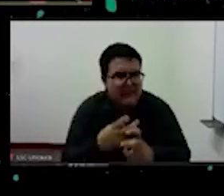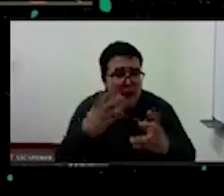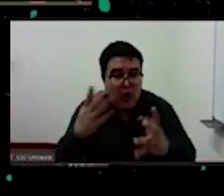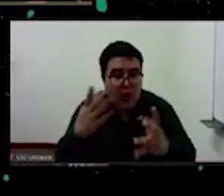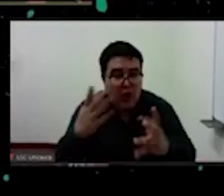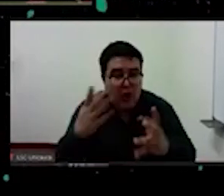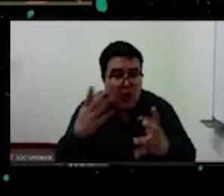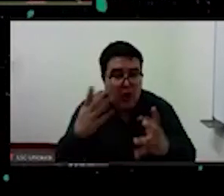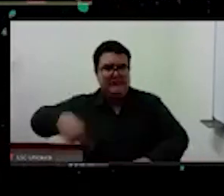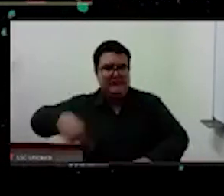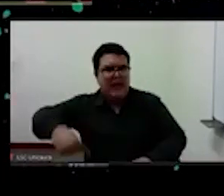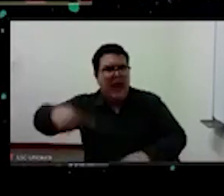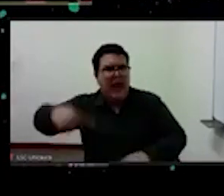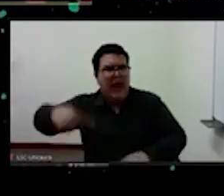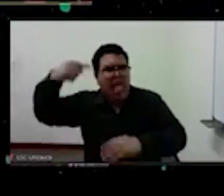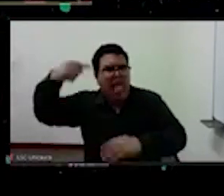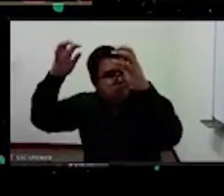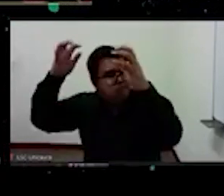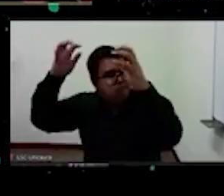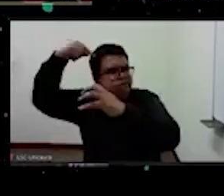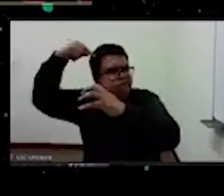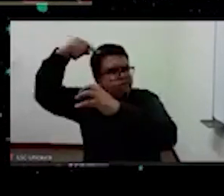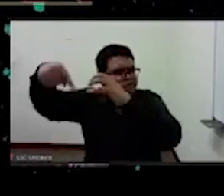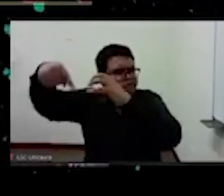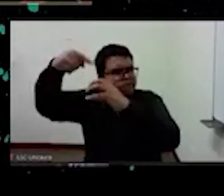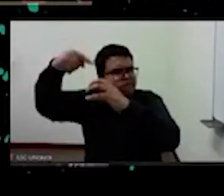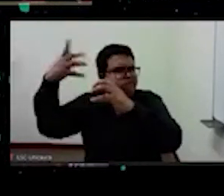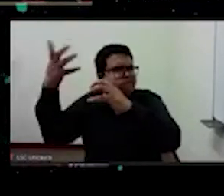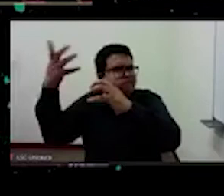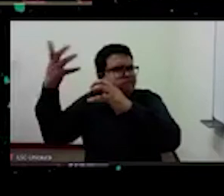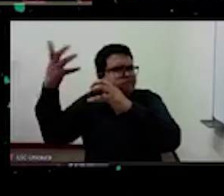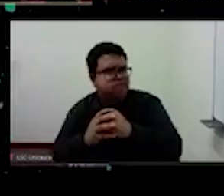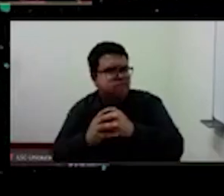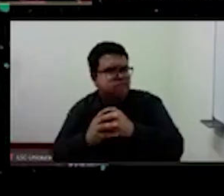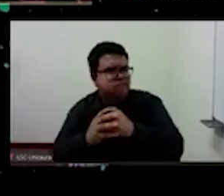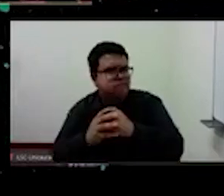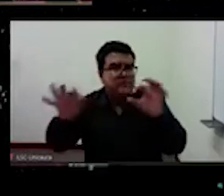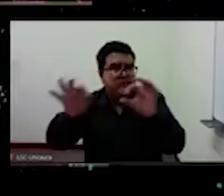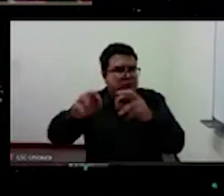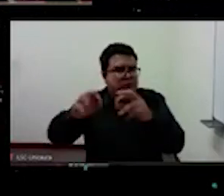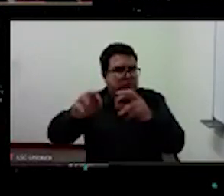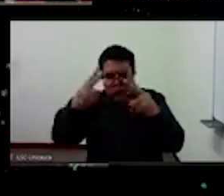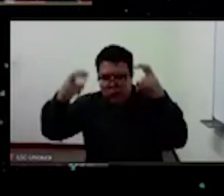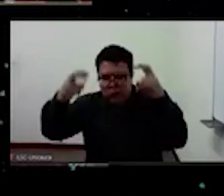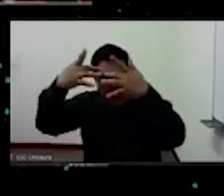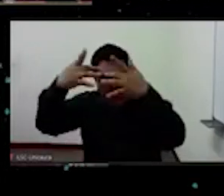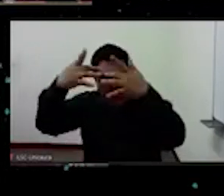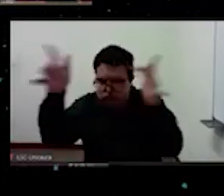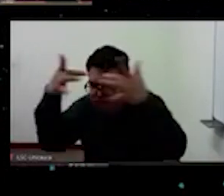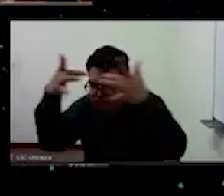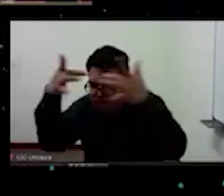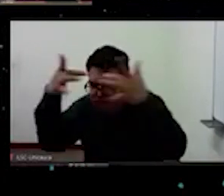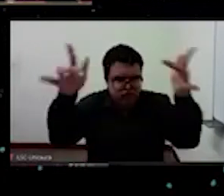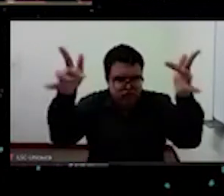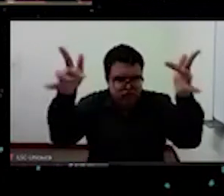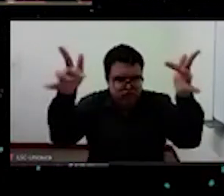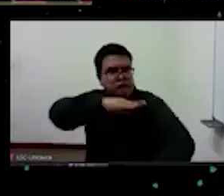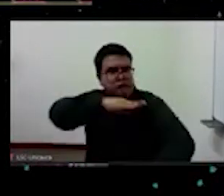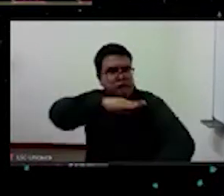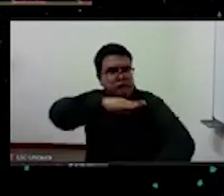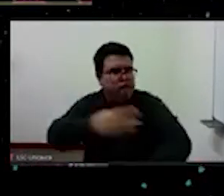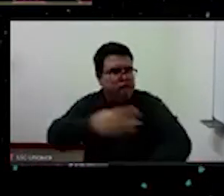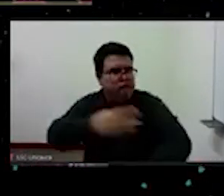tiene una disponibilidad cognitivamente muy fuerte a la